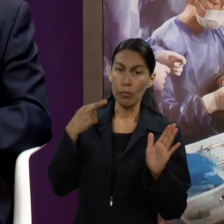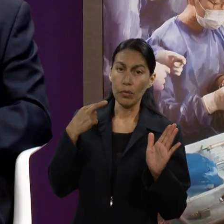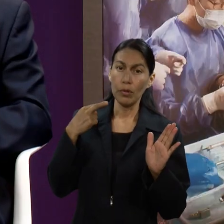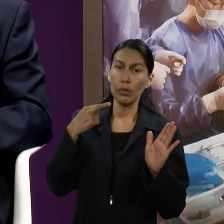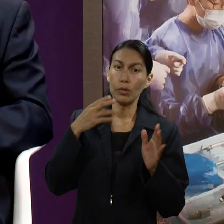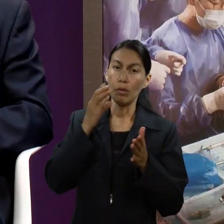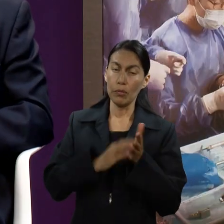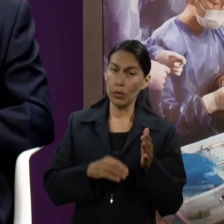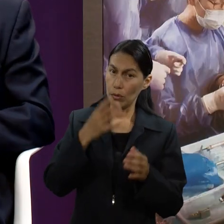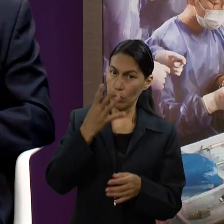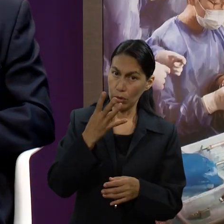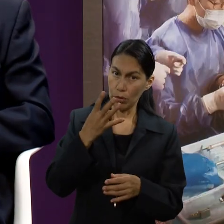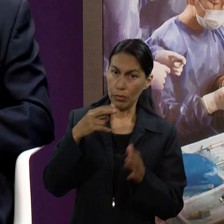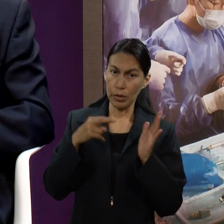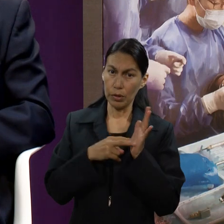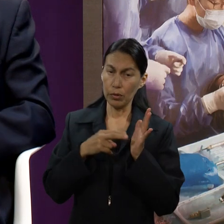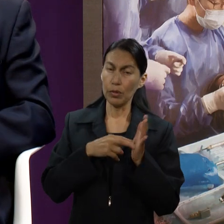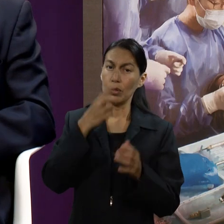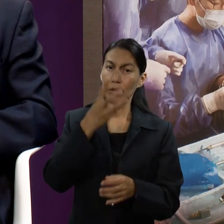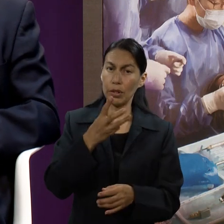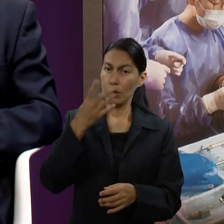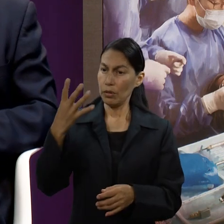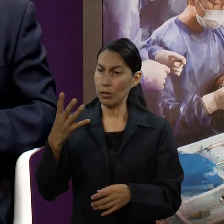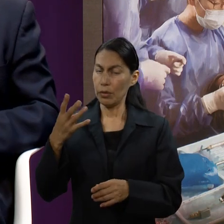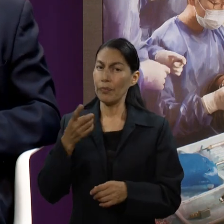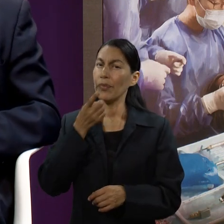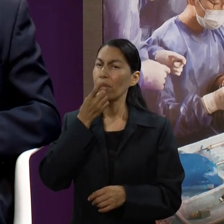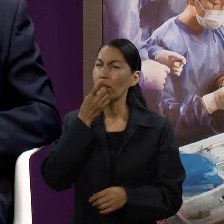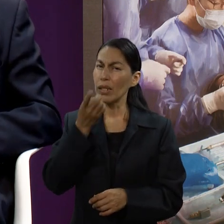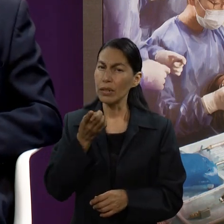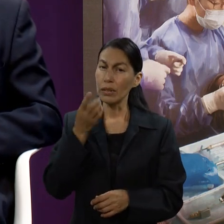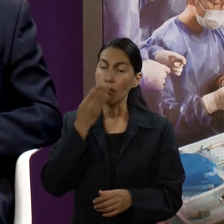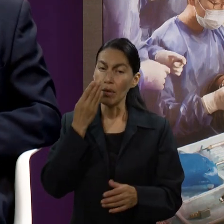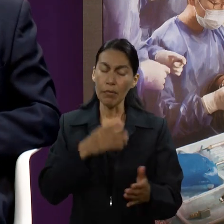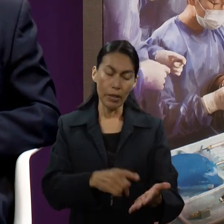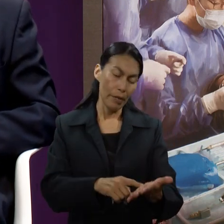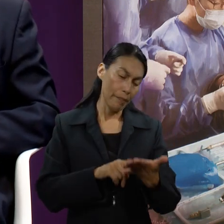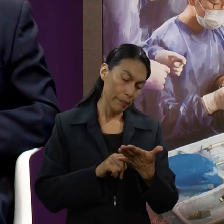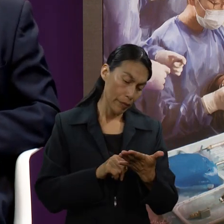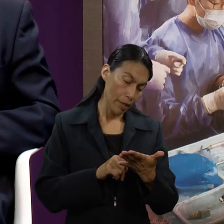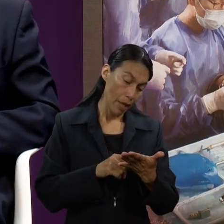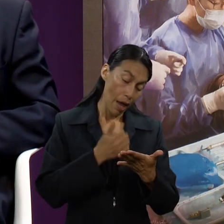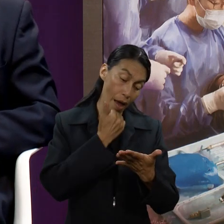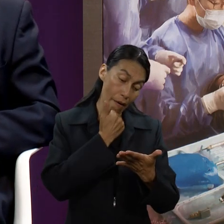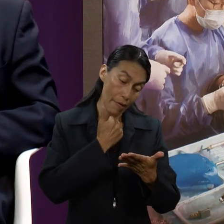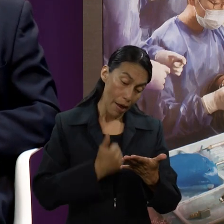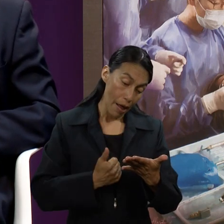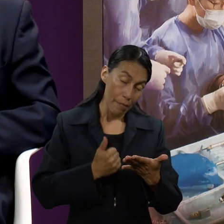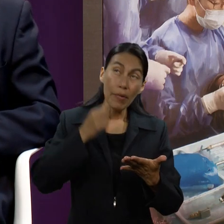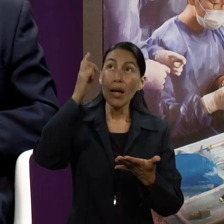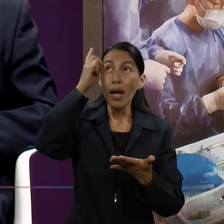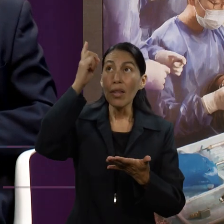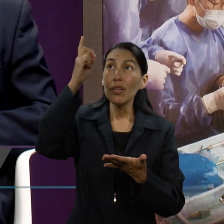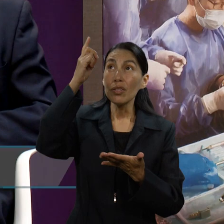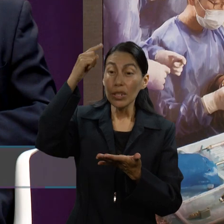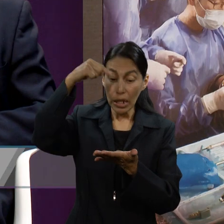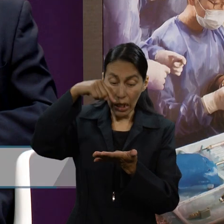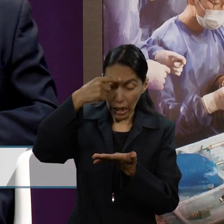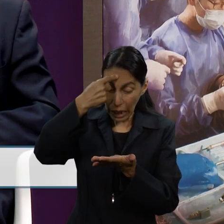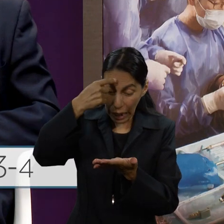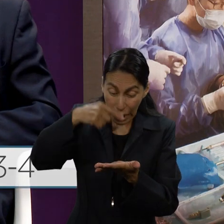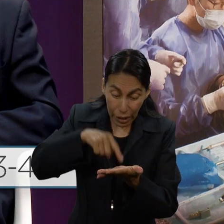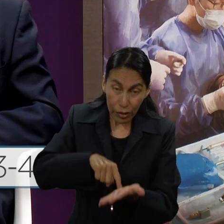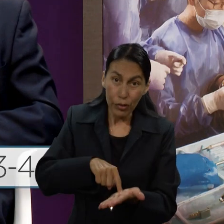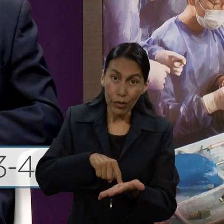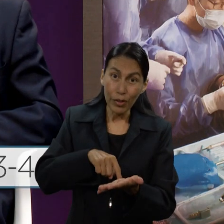característica que está en el libro de Romanos, capítulo 4, versículos 3 y 4. Dice, pues, ¿qué dice la escritura?